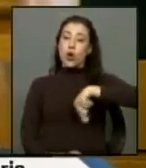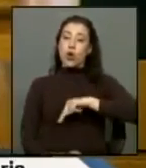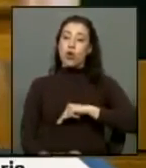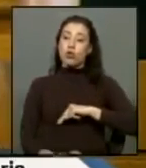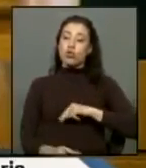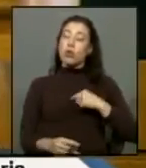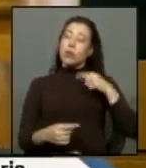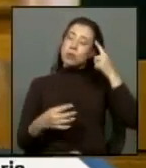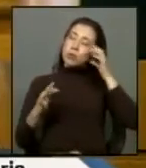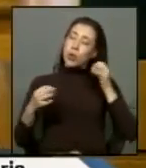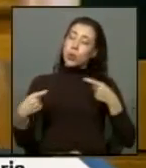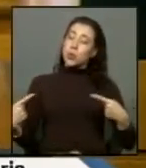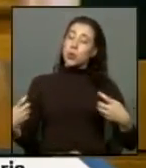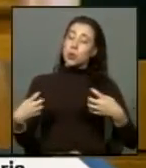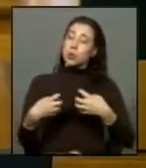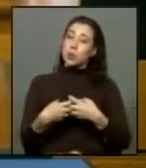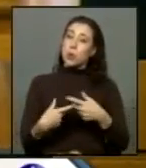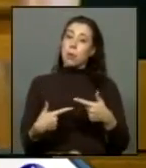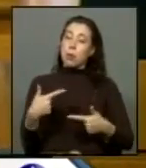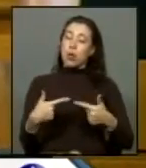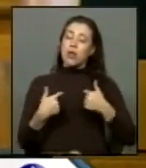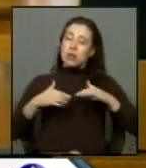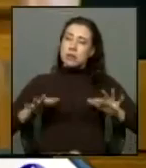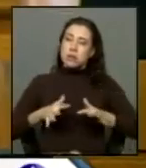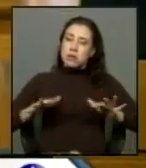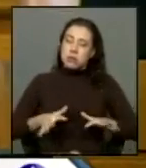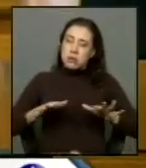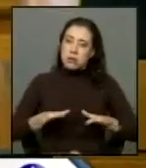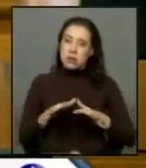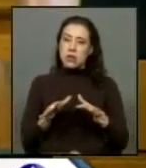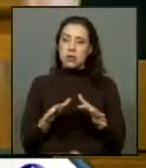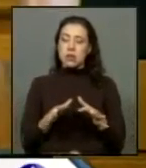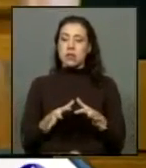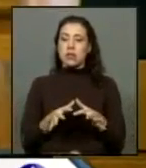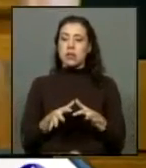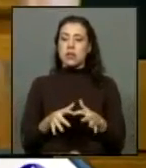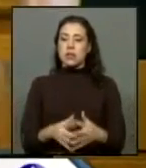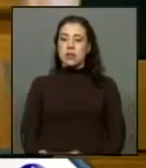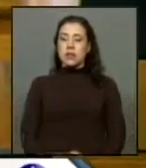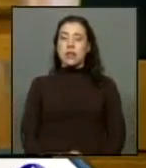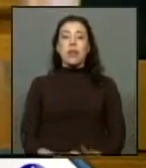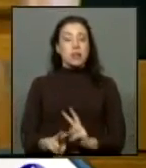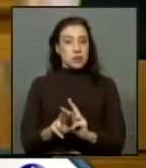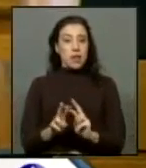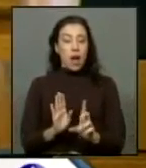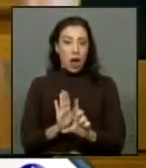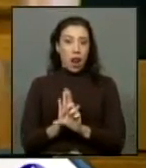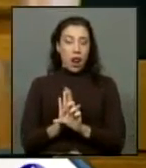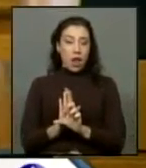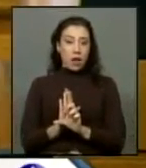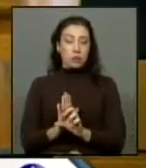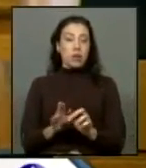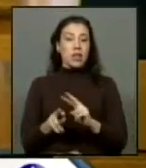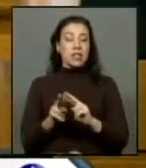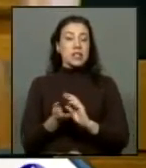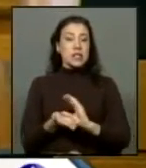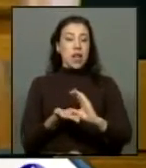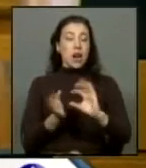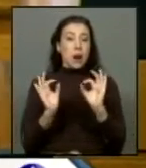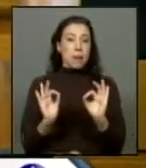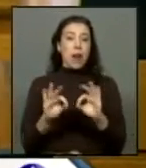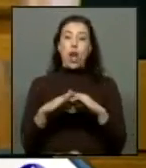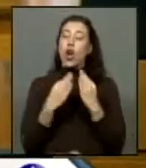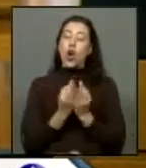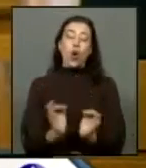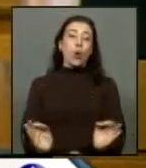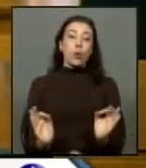consecuencia política nos esmeramos que se legible en esta materia y se reparen definitivamente